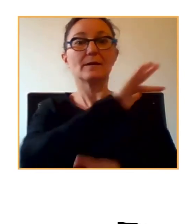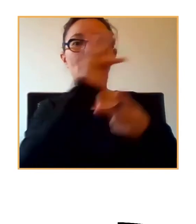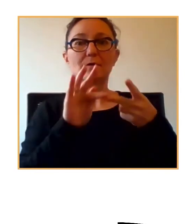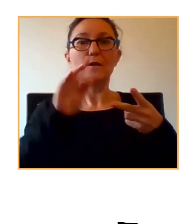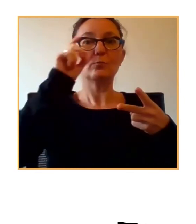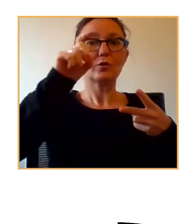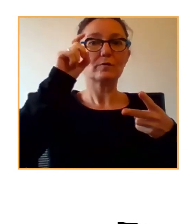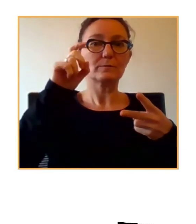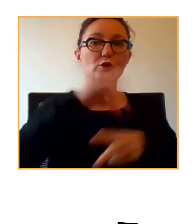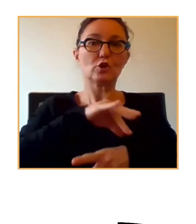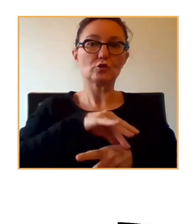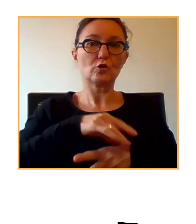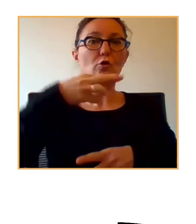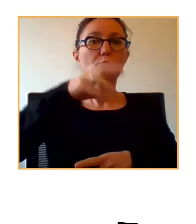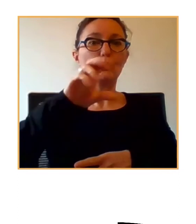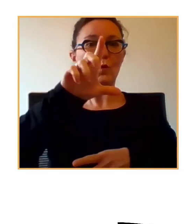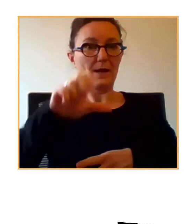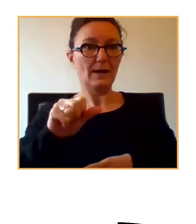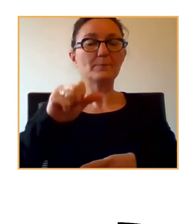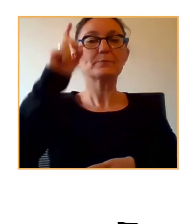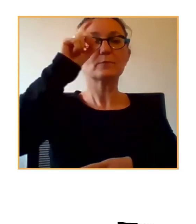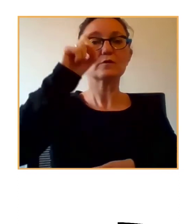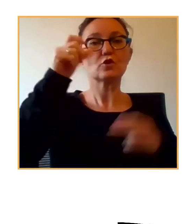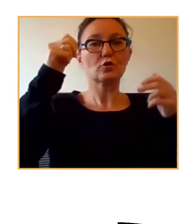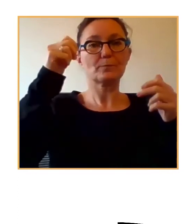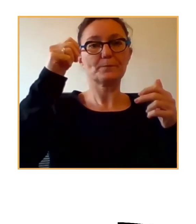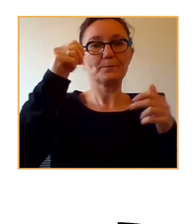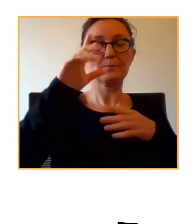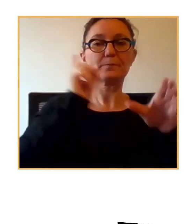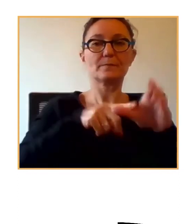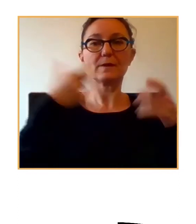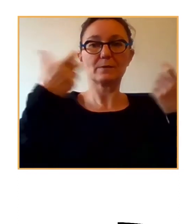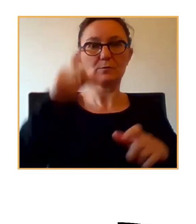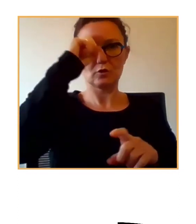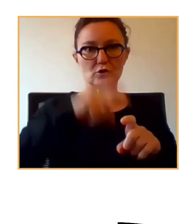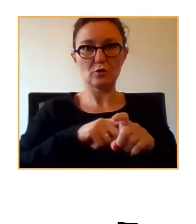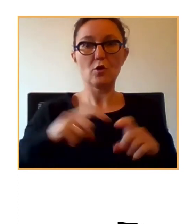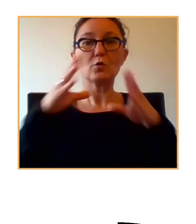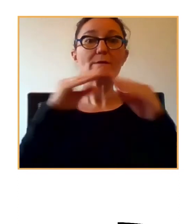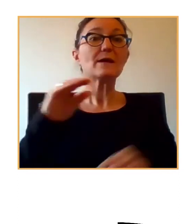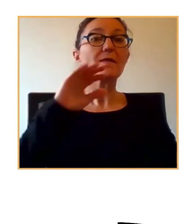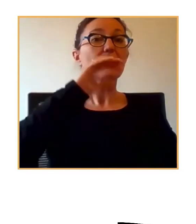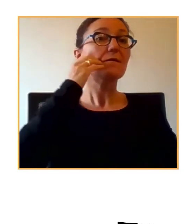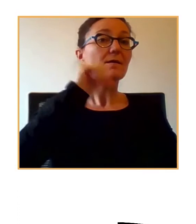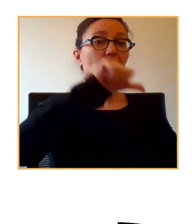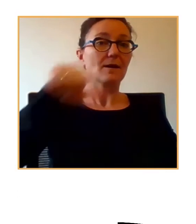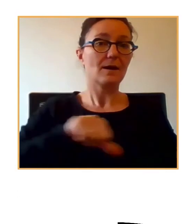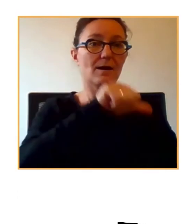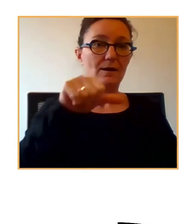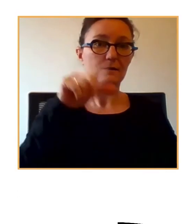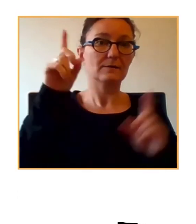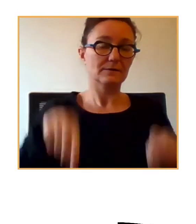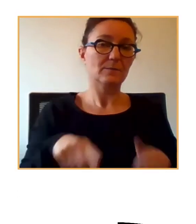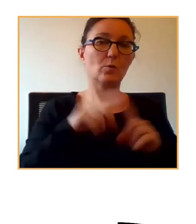el doctor José Antonio Muela. Él es profesor titular en el Departamento de Psicología de la Universidad de Jaén y director del Grupo de Evaluación e Intervención